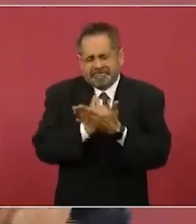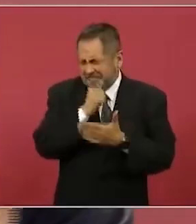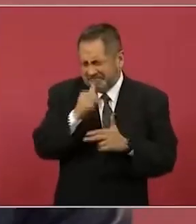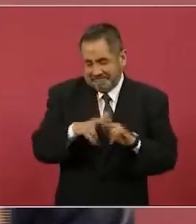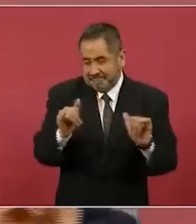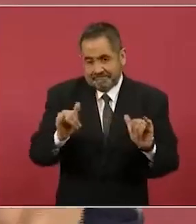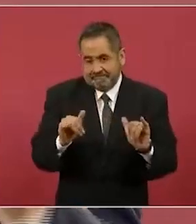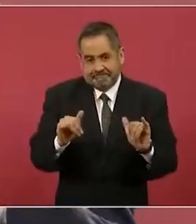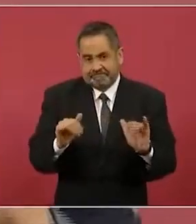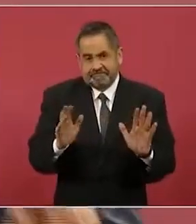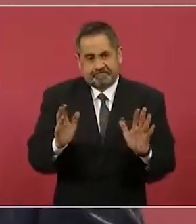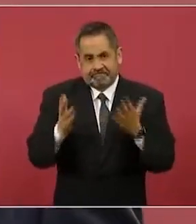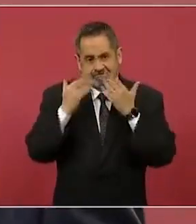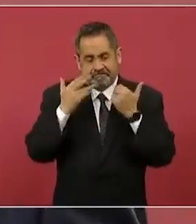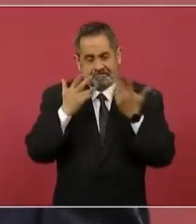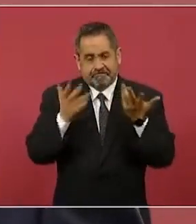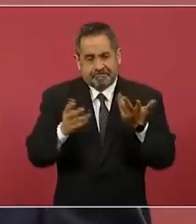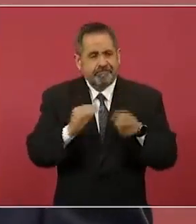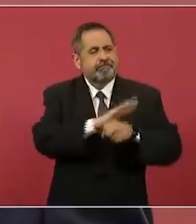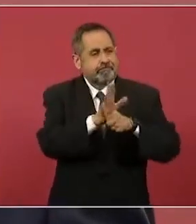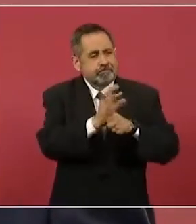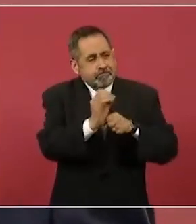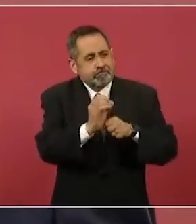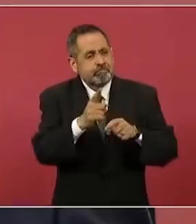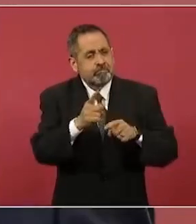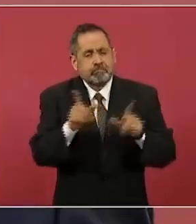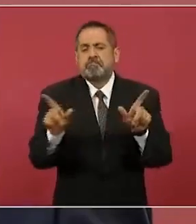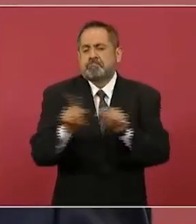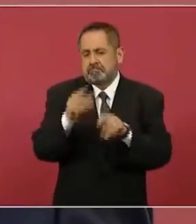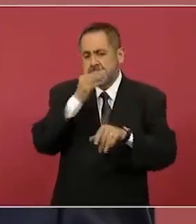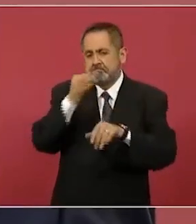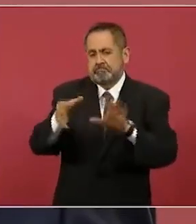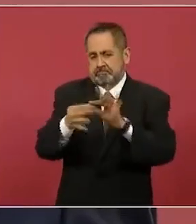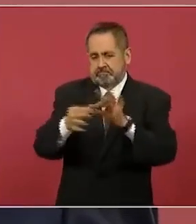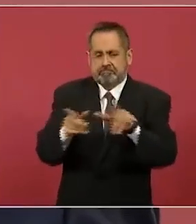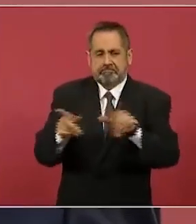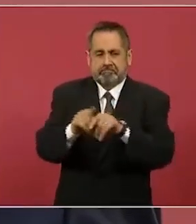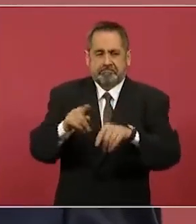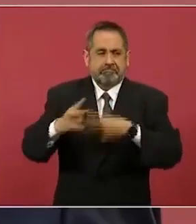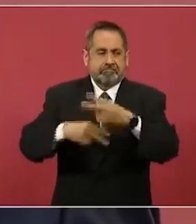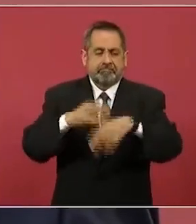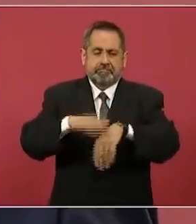Es una síntesis, un resumen.